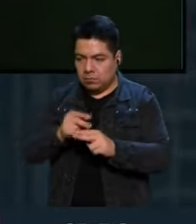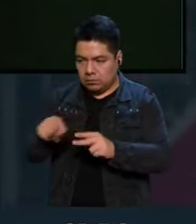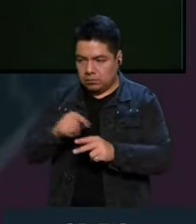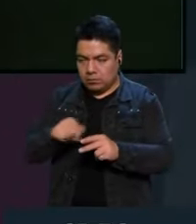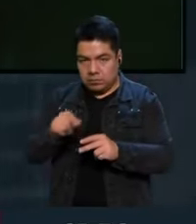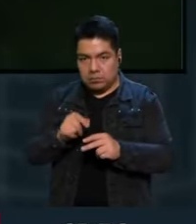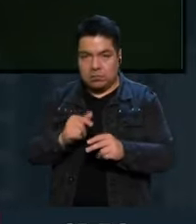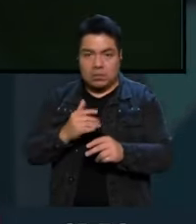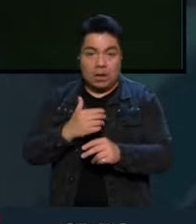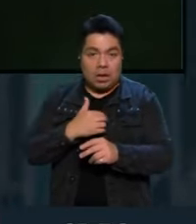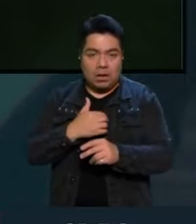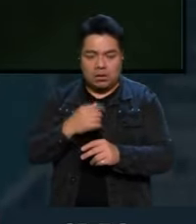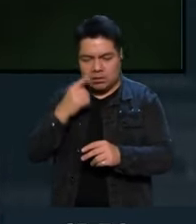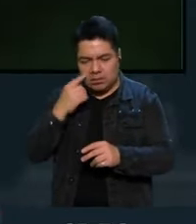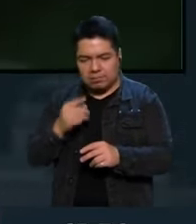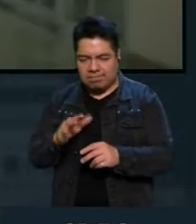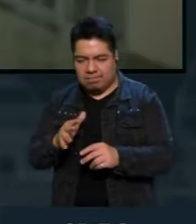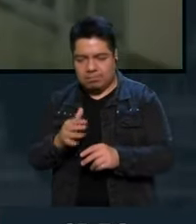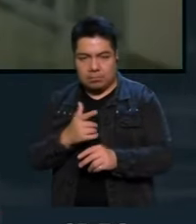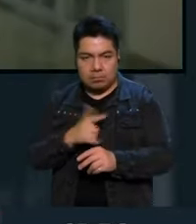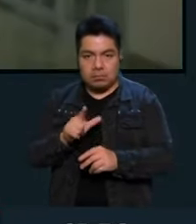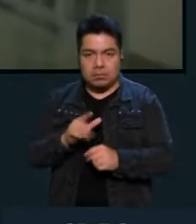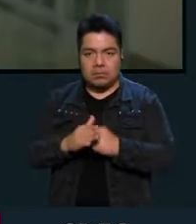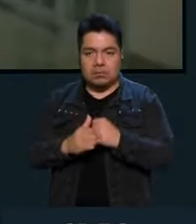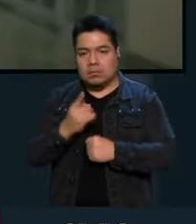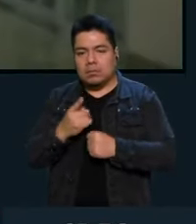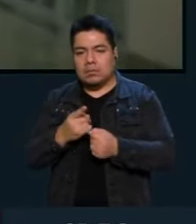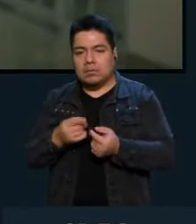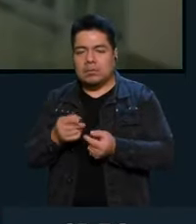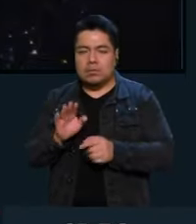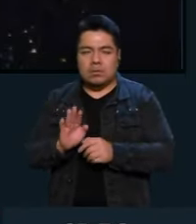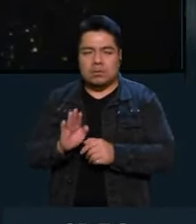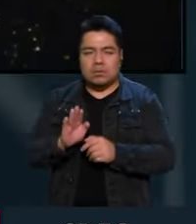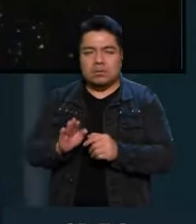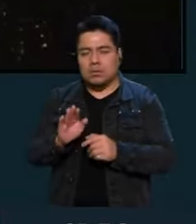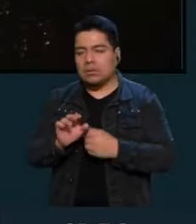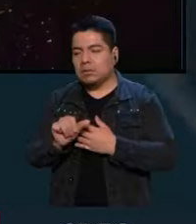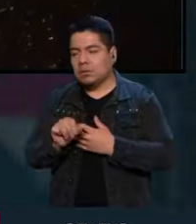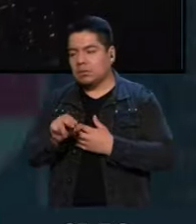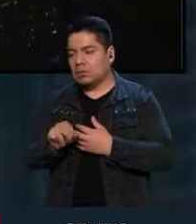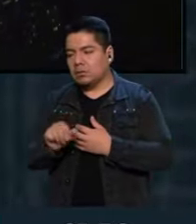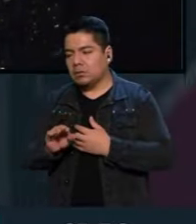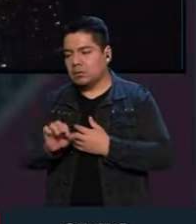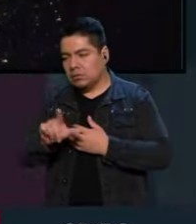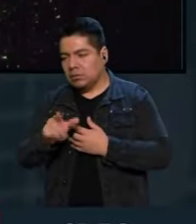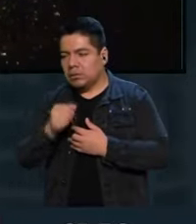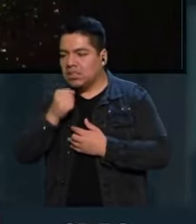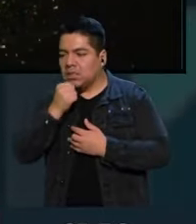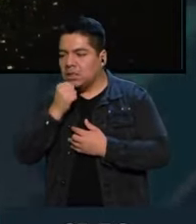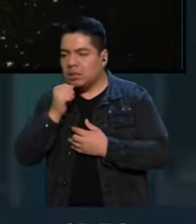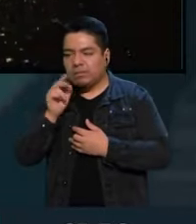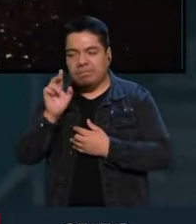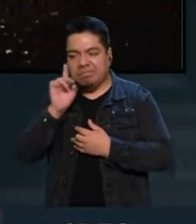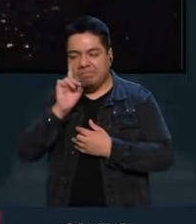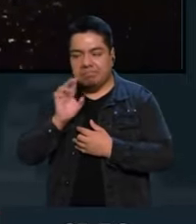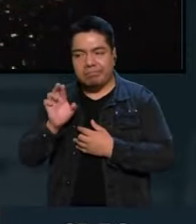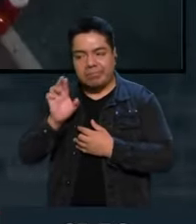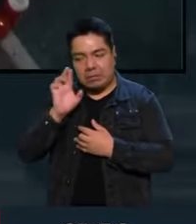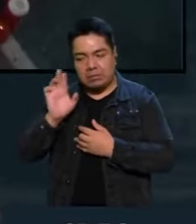A mí hay una parte que no me encanta porque le da mucho aire a Anabel Hernández, una periodista que yo no respeto,